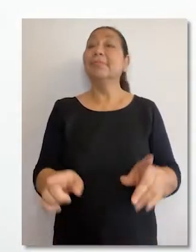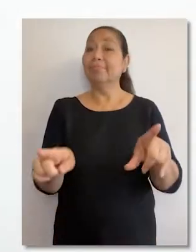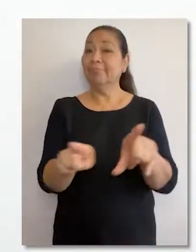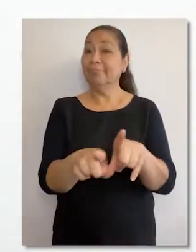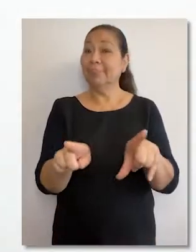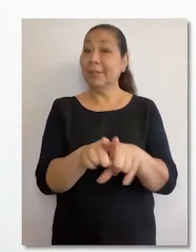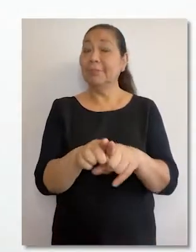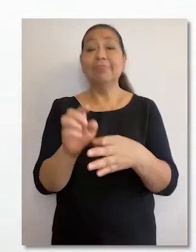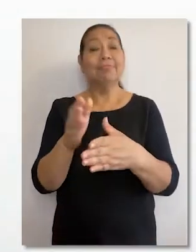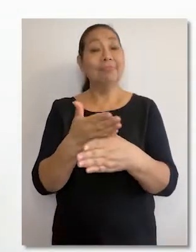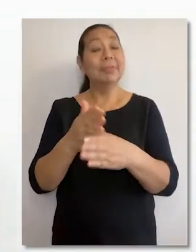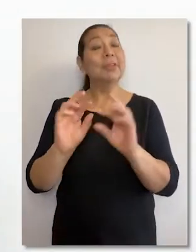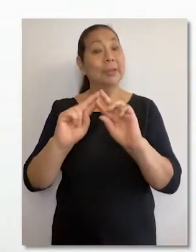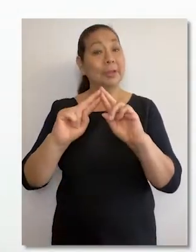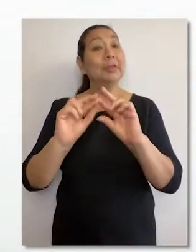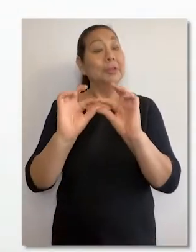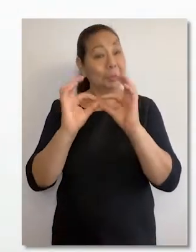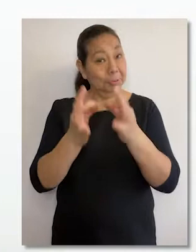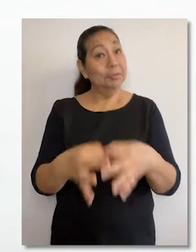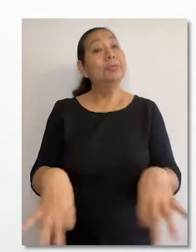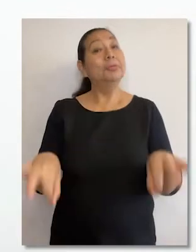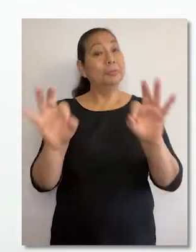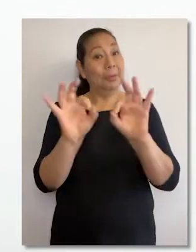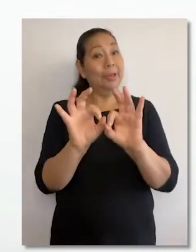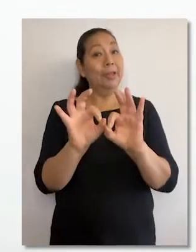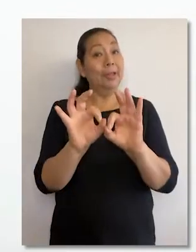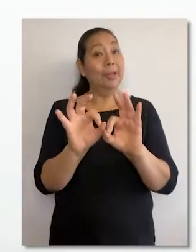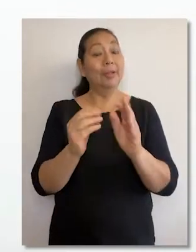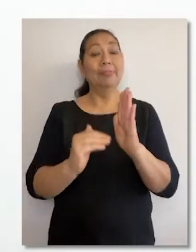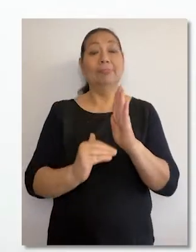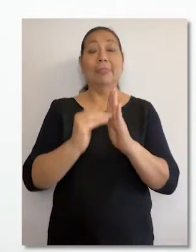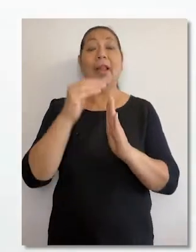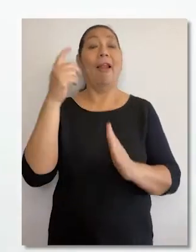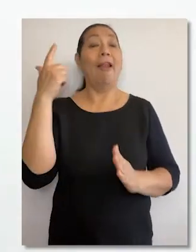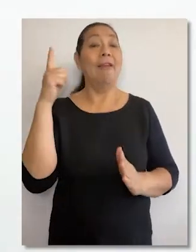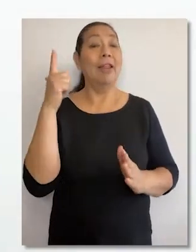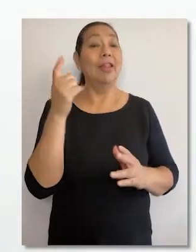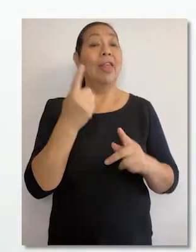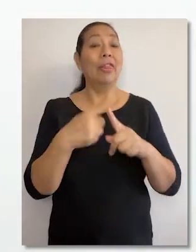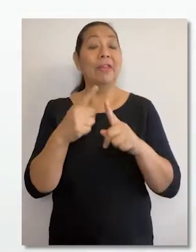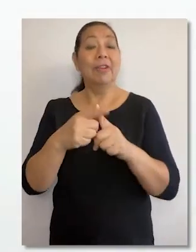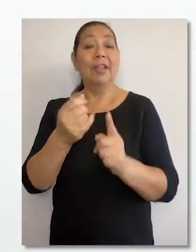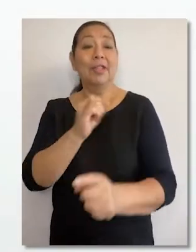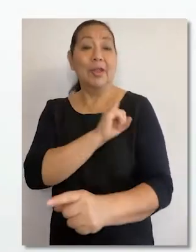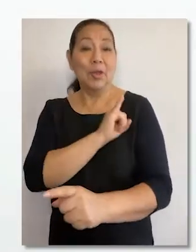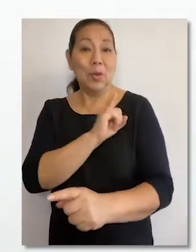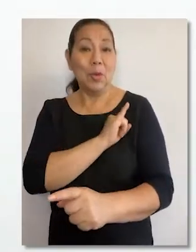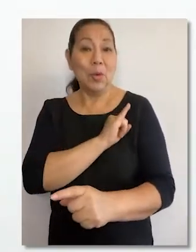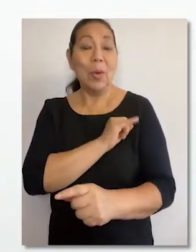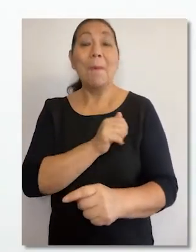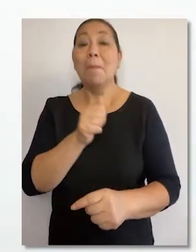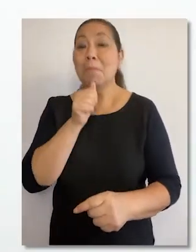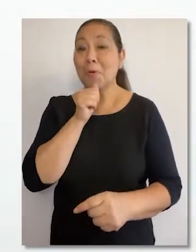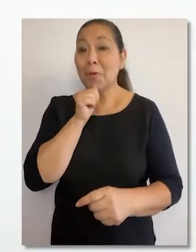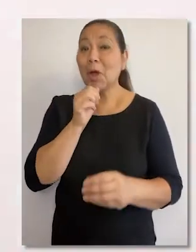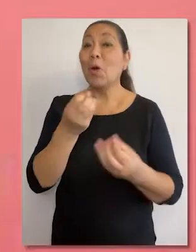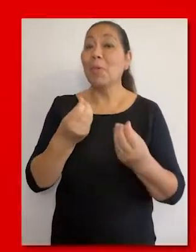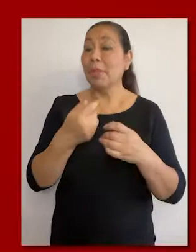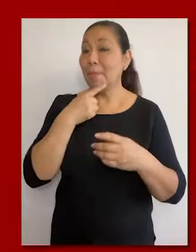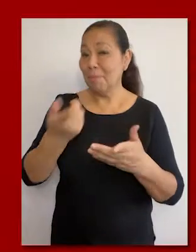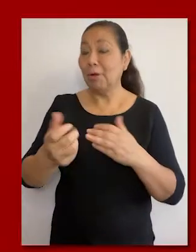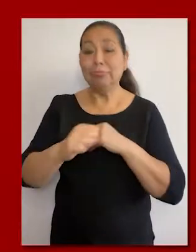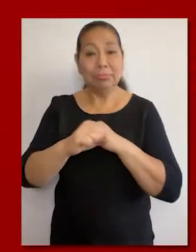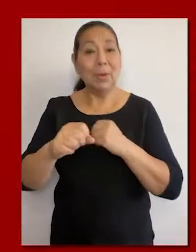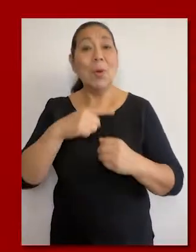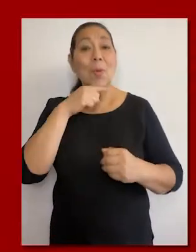También fueron parte de esta importante cita virtual Mujeres que Encabezan y Lideran Instituciones Públicas y Privadas. Veamos.